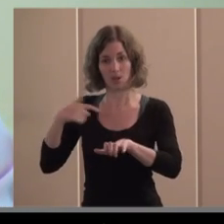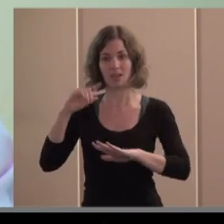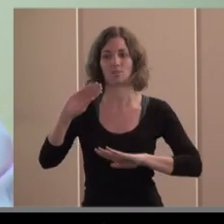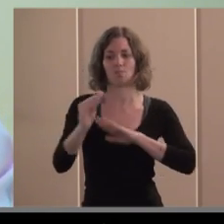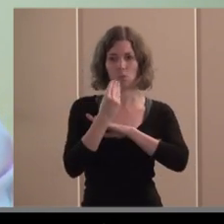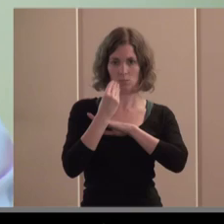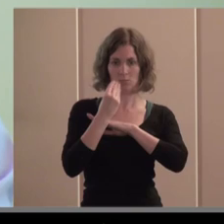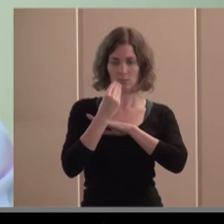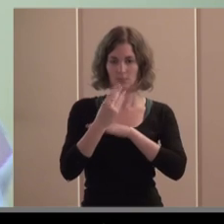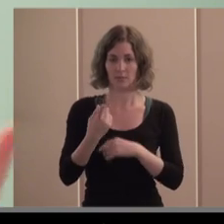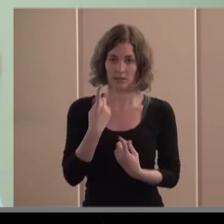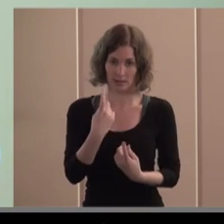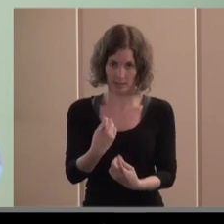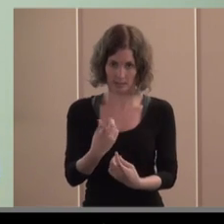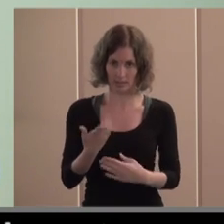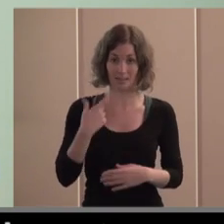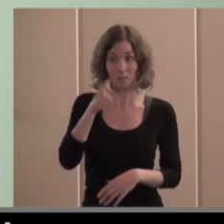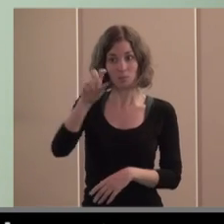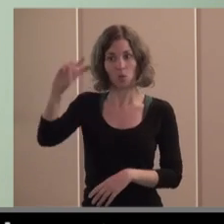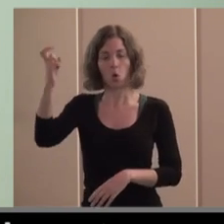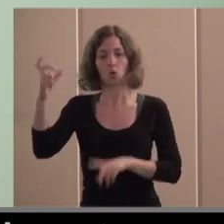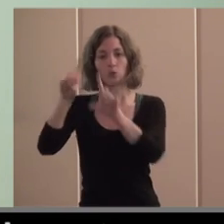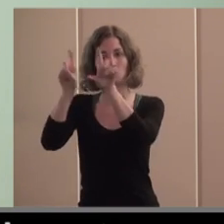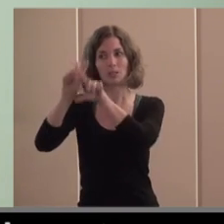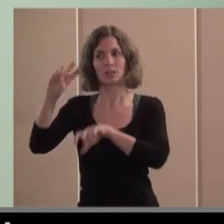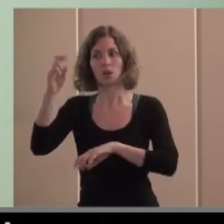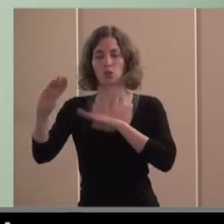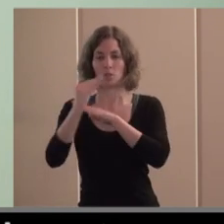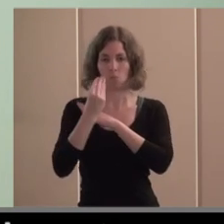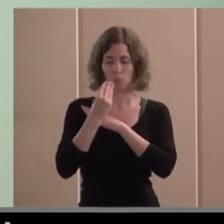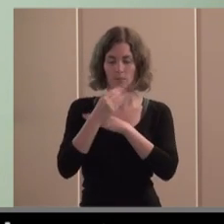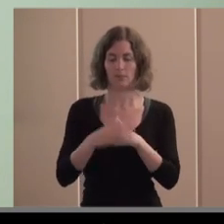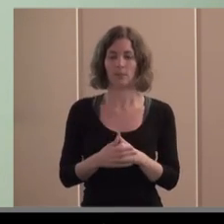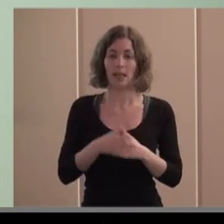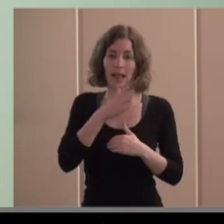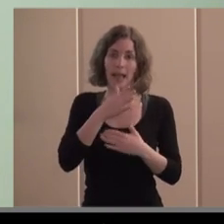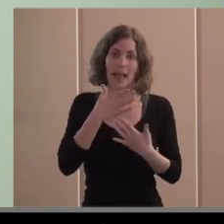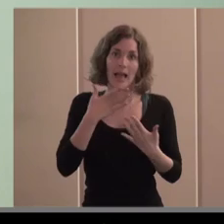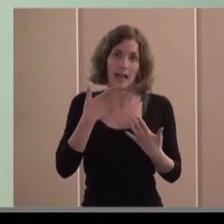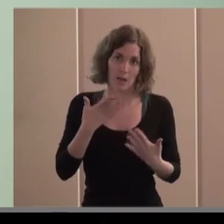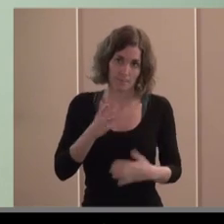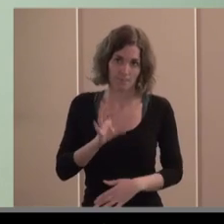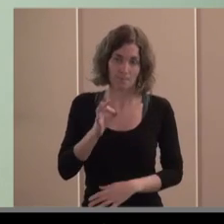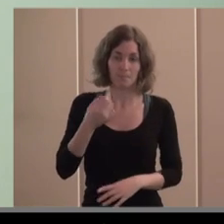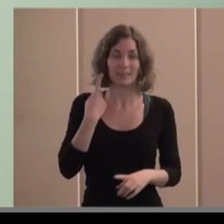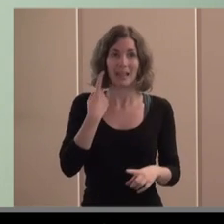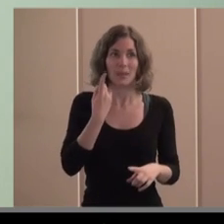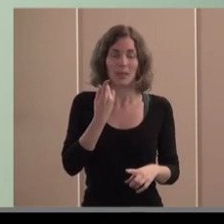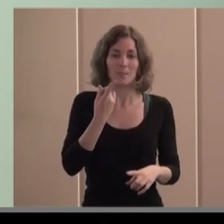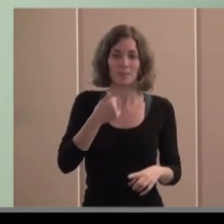fondos por decirlo de alguna manera donaciones de terceros aunque hoy en día esta diferencia se difumina